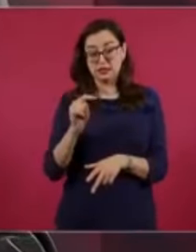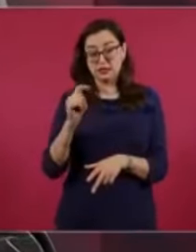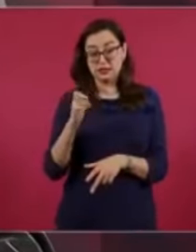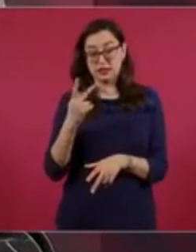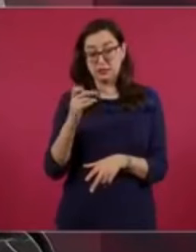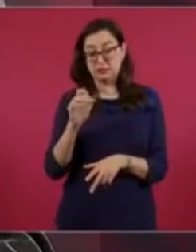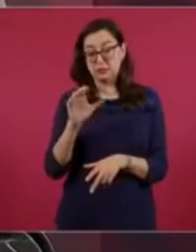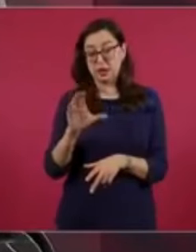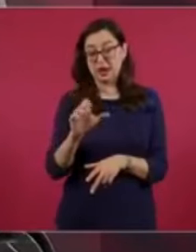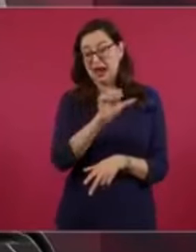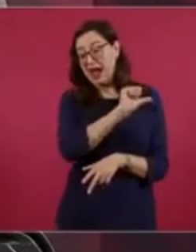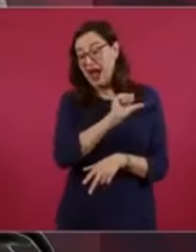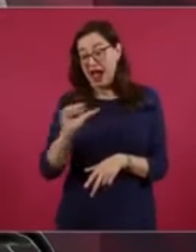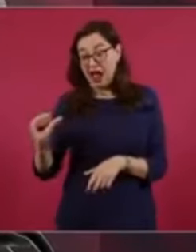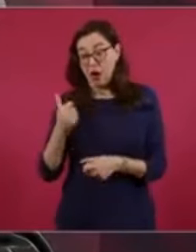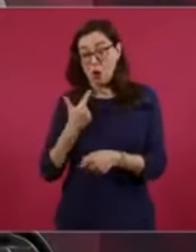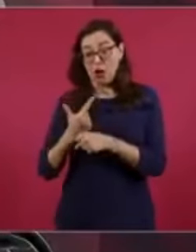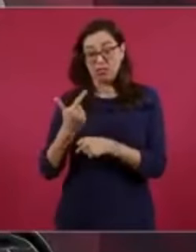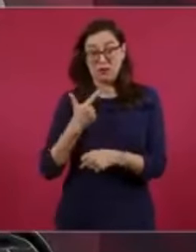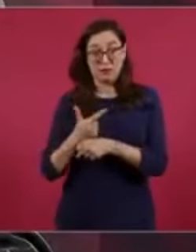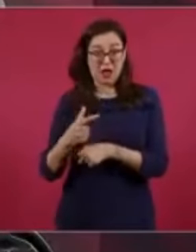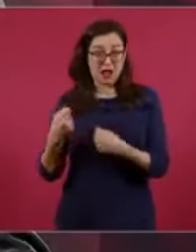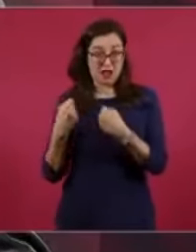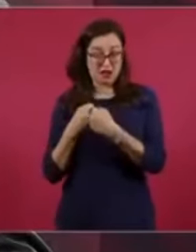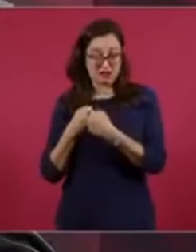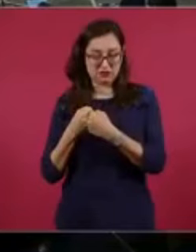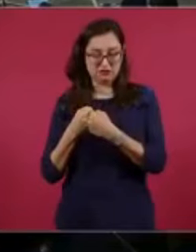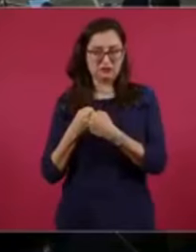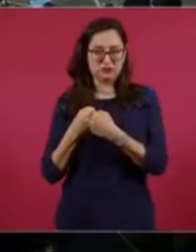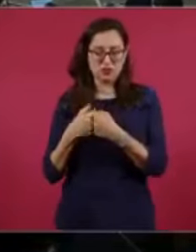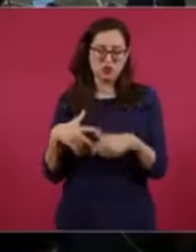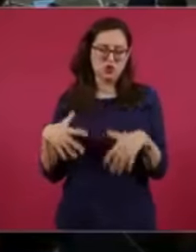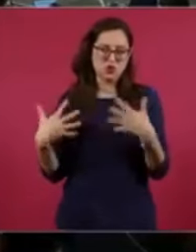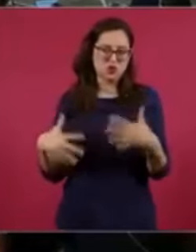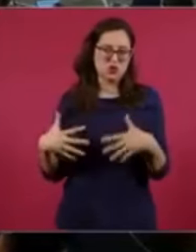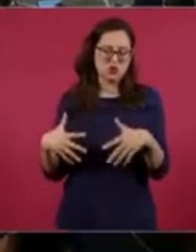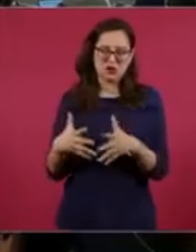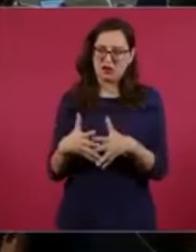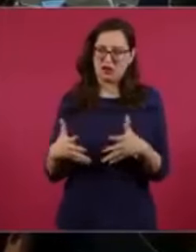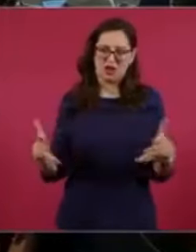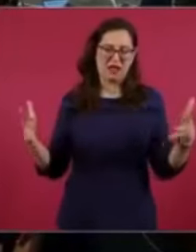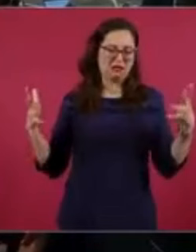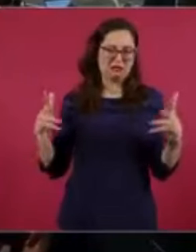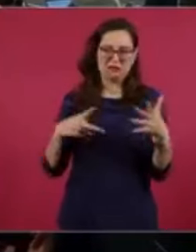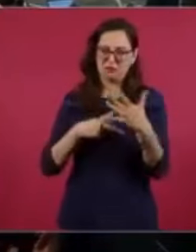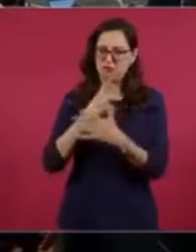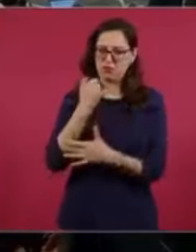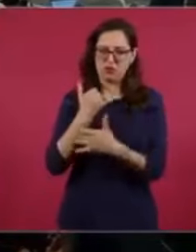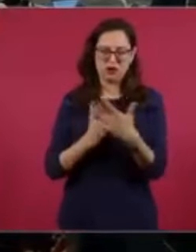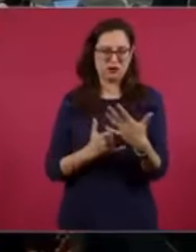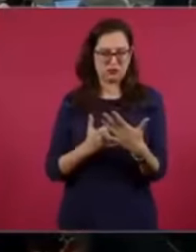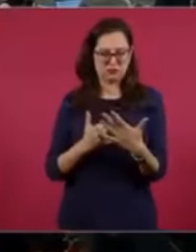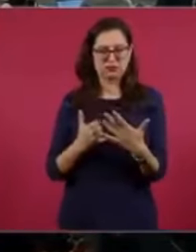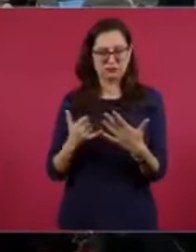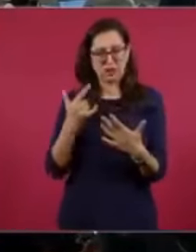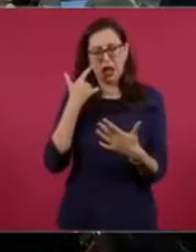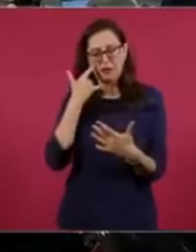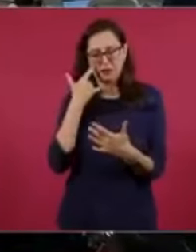con Guatemala. Es un gran proyecto. Entonces, vamos a que nos expliquen cómo vamos.